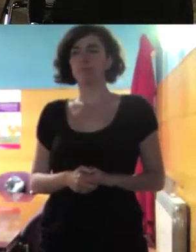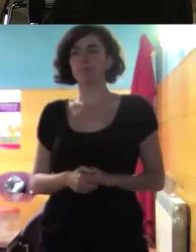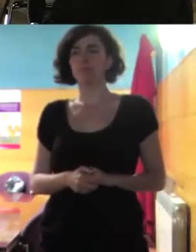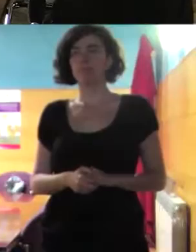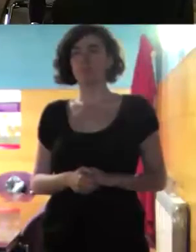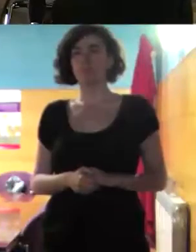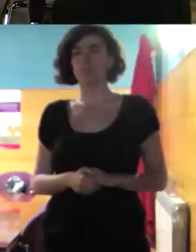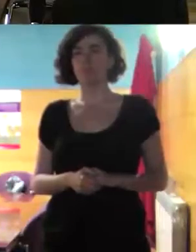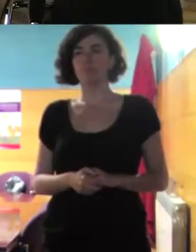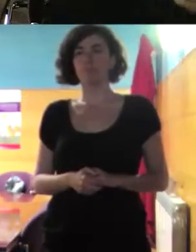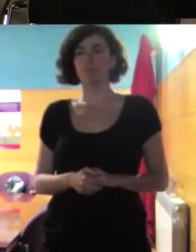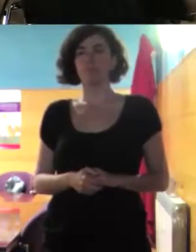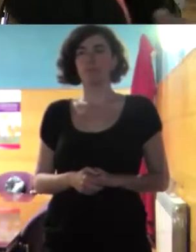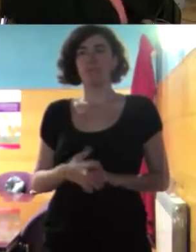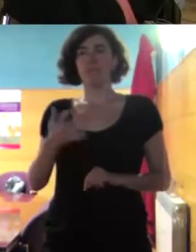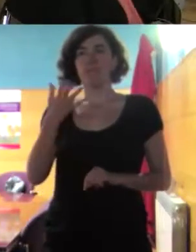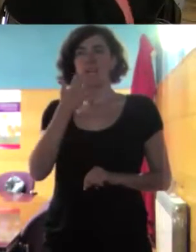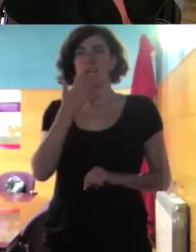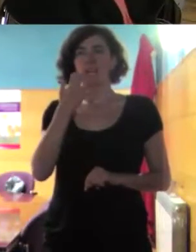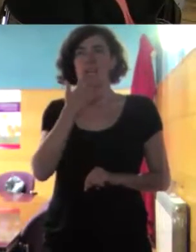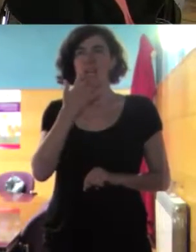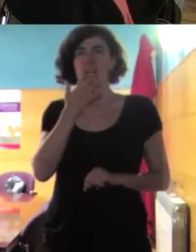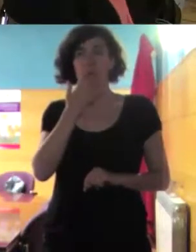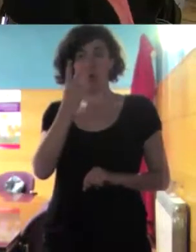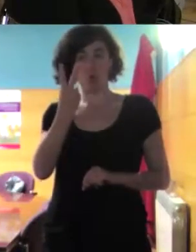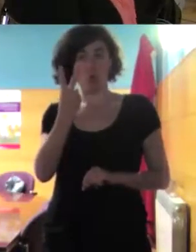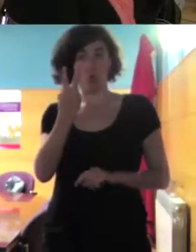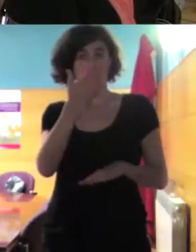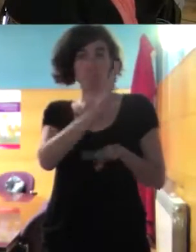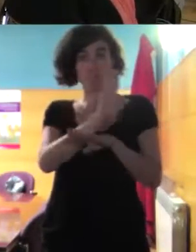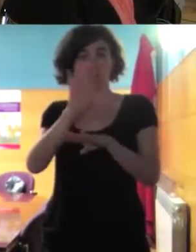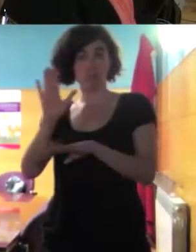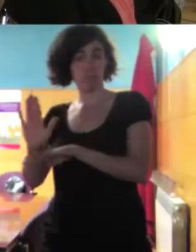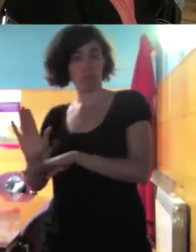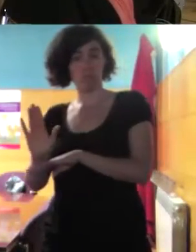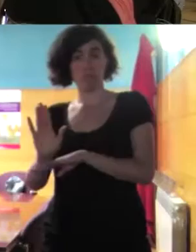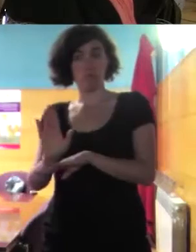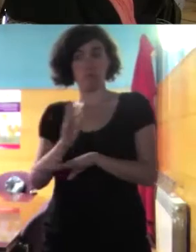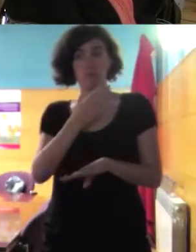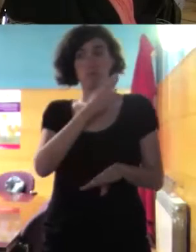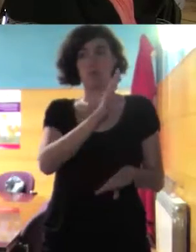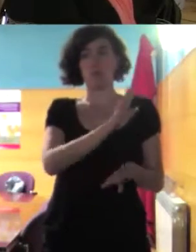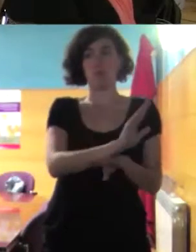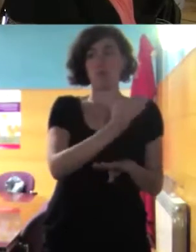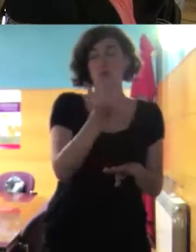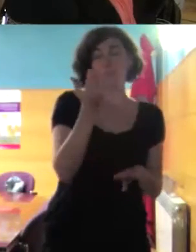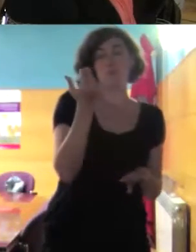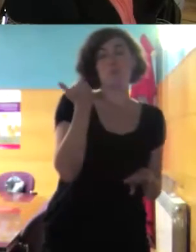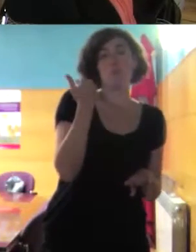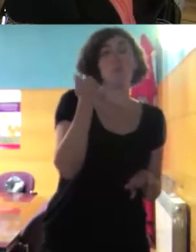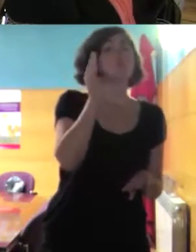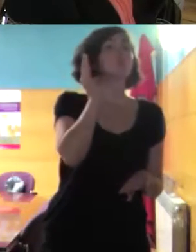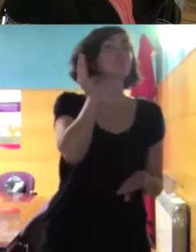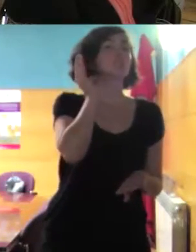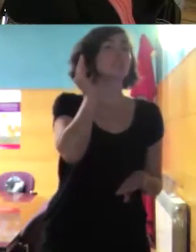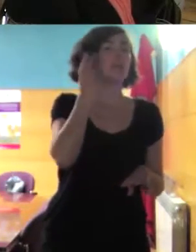ligándolo con los dos ejemplos que traías de bueno el caso de la de la reciente bueno chavala